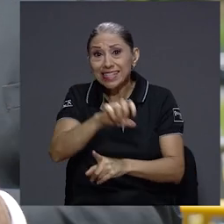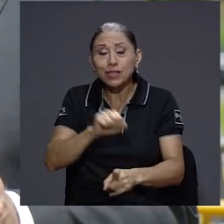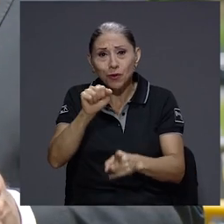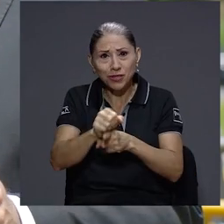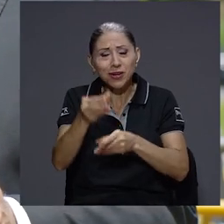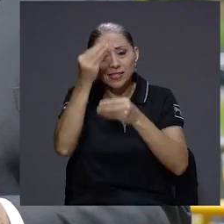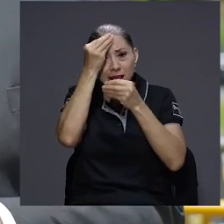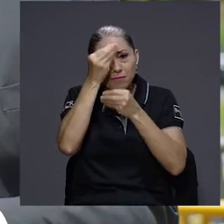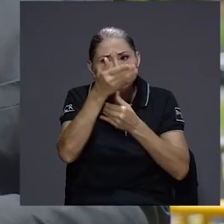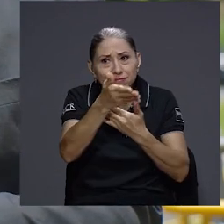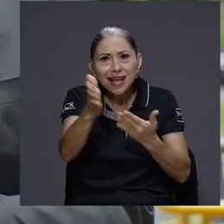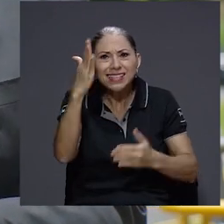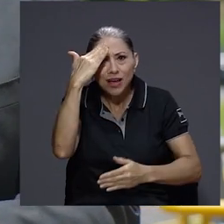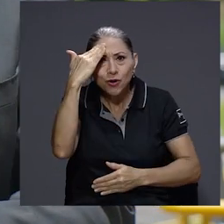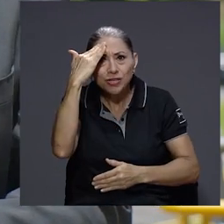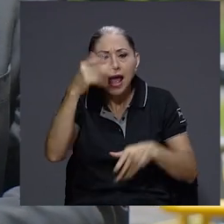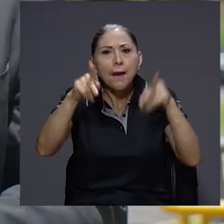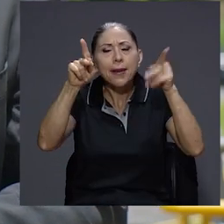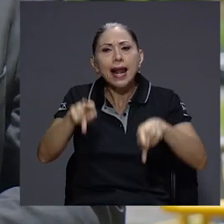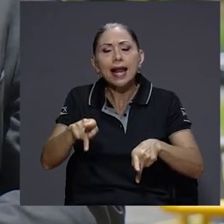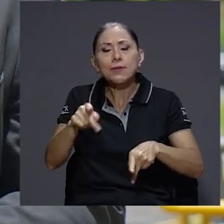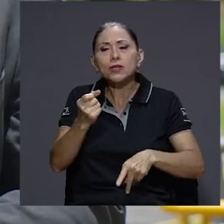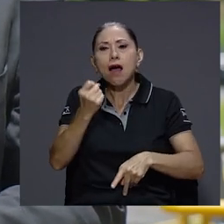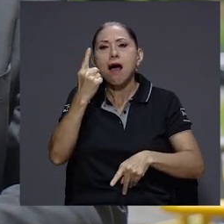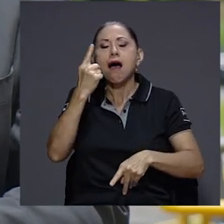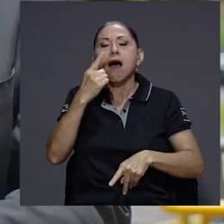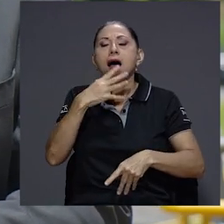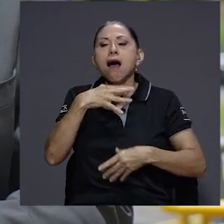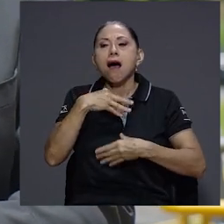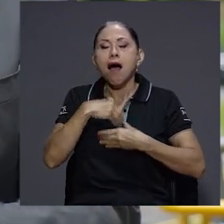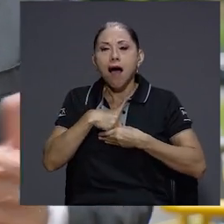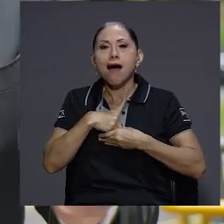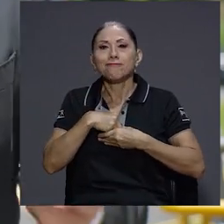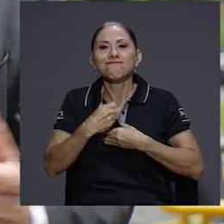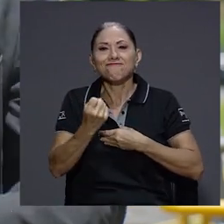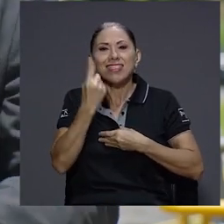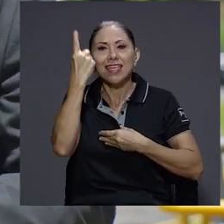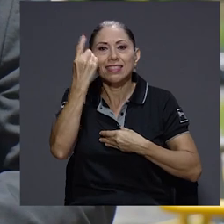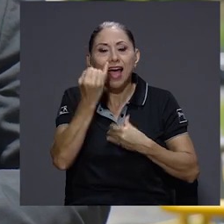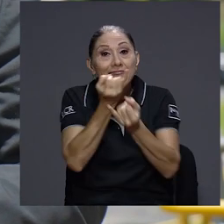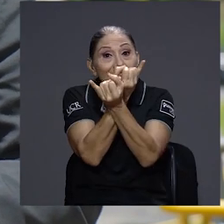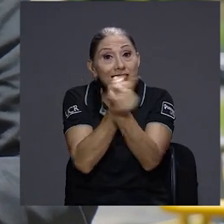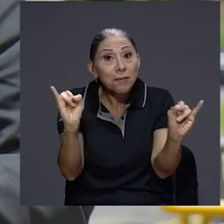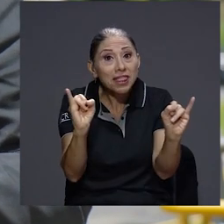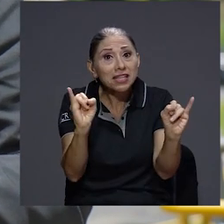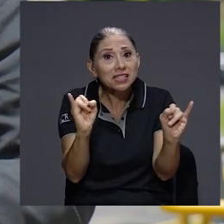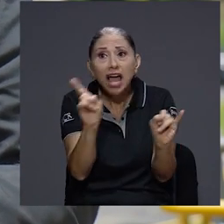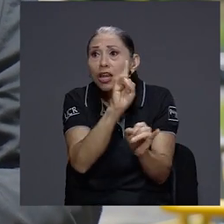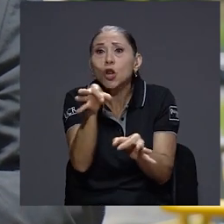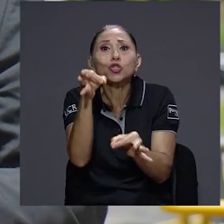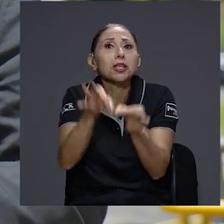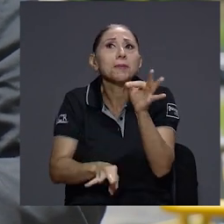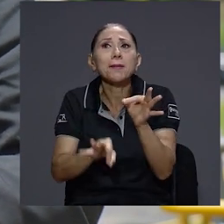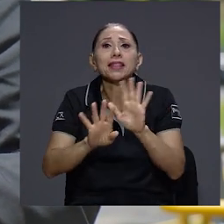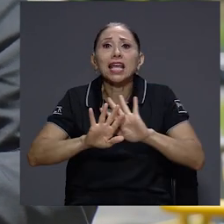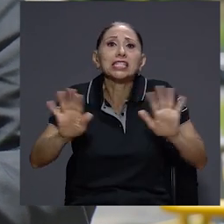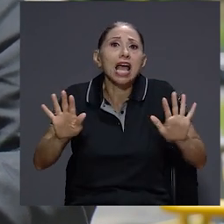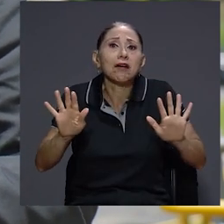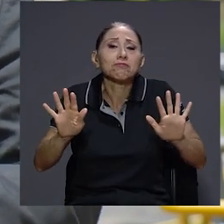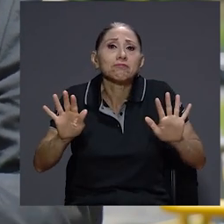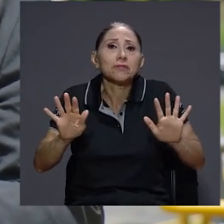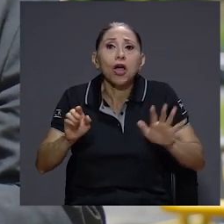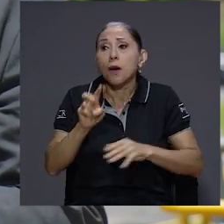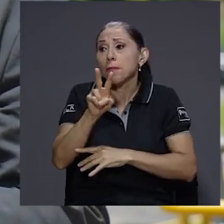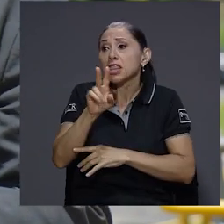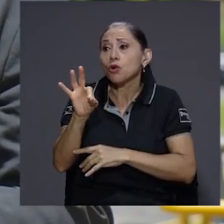factores, para que la persona valore y entienda precisamente que el acto de independencia no fue simplemente la ruptura un